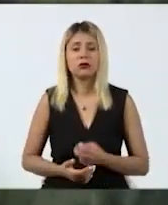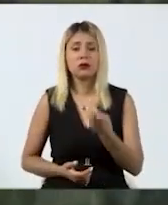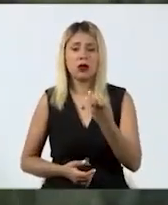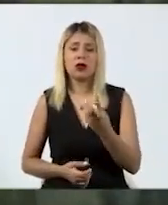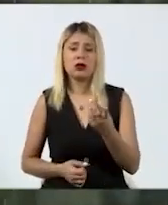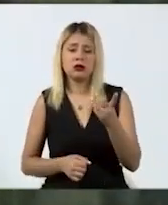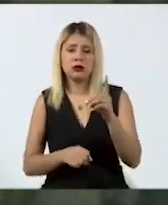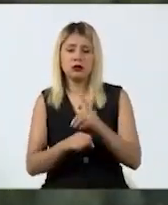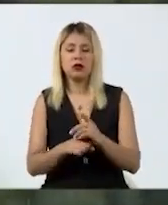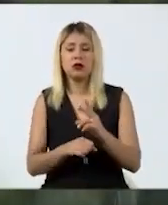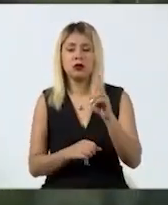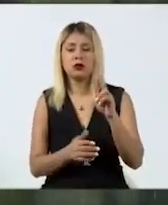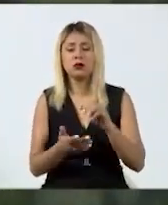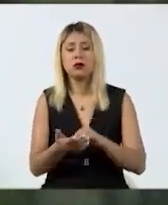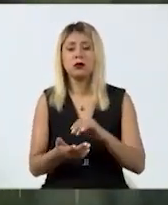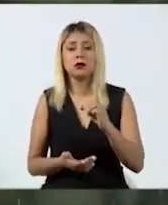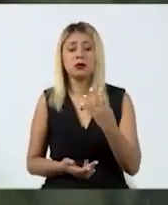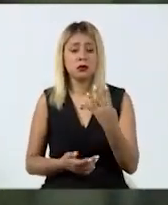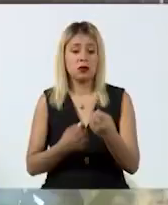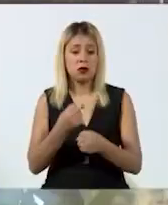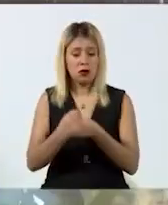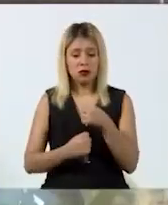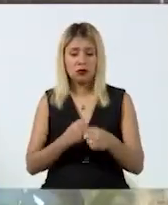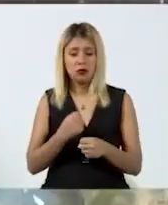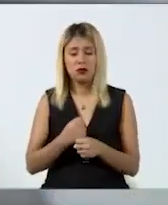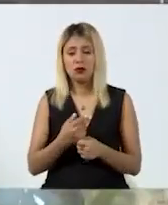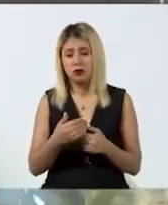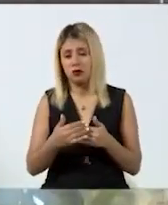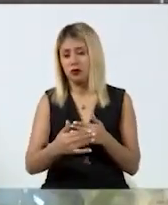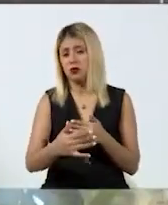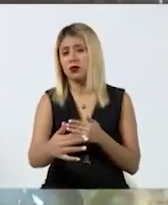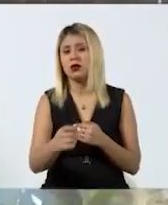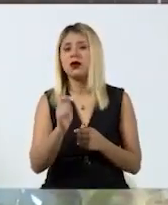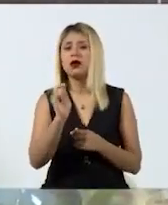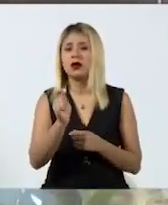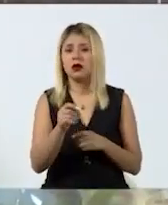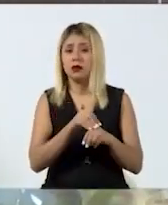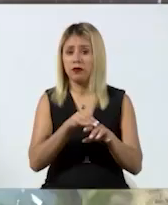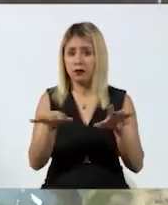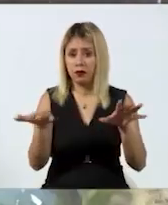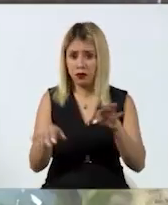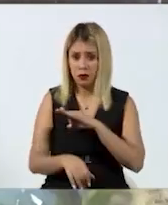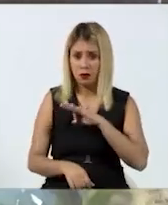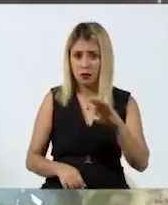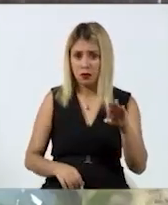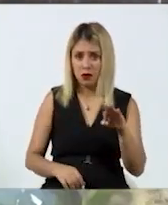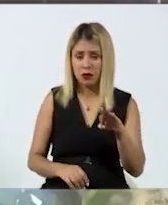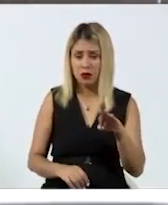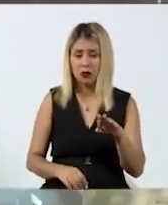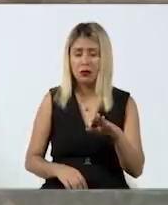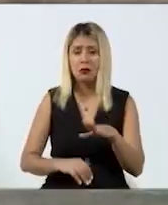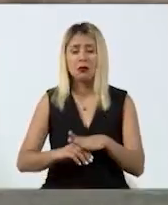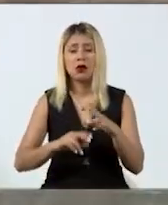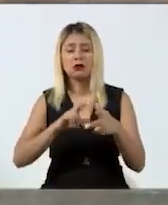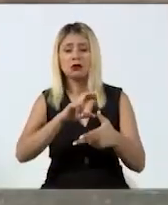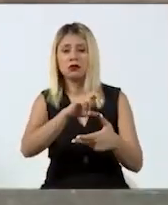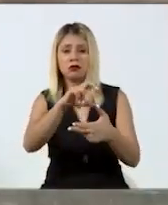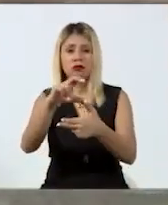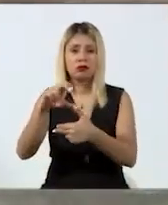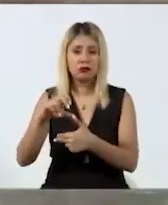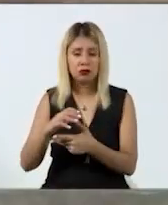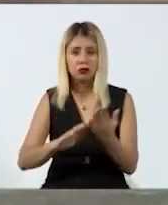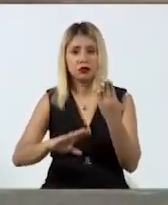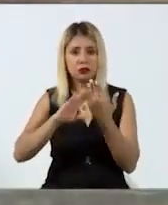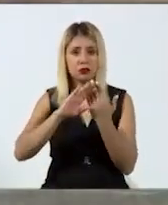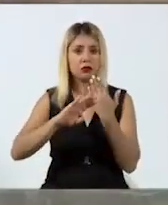2024, pues hay la información de que podrían arribar varios fenómenos hidrometeorológicos, huracanes